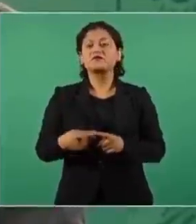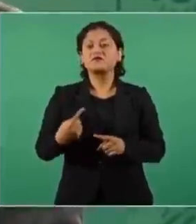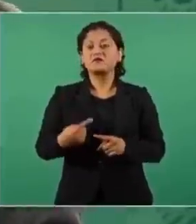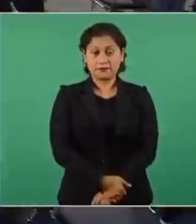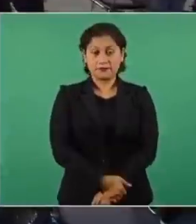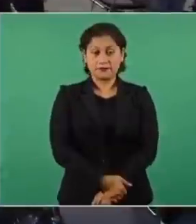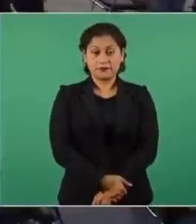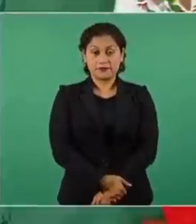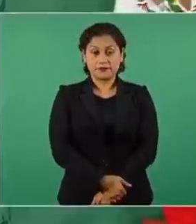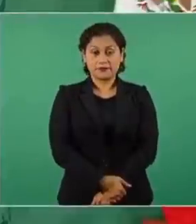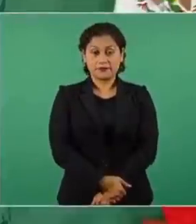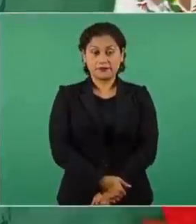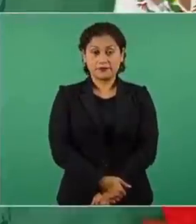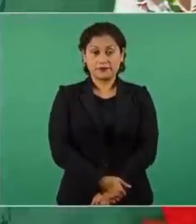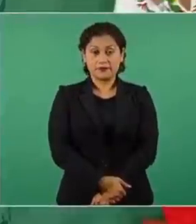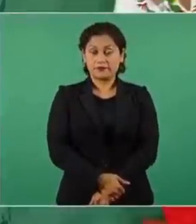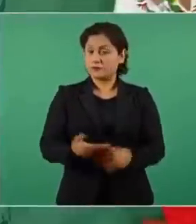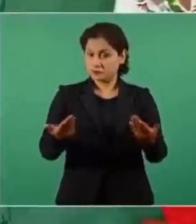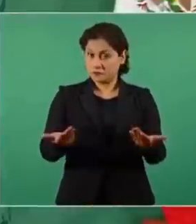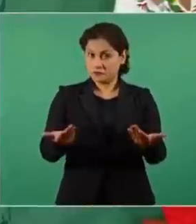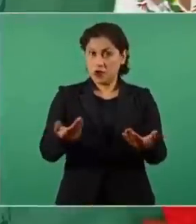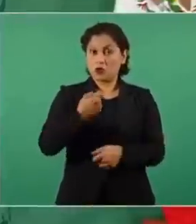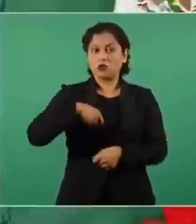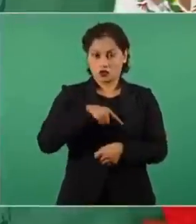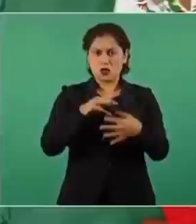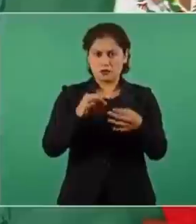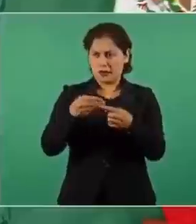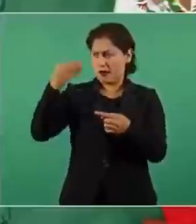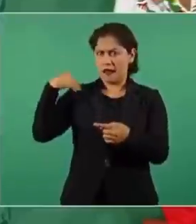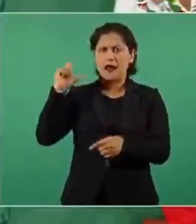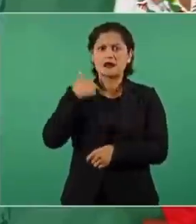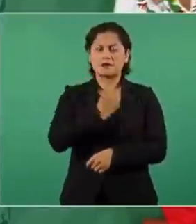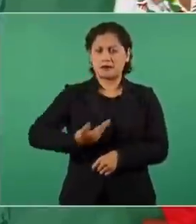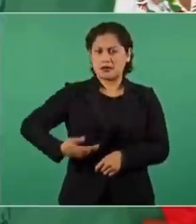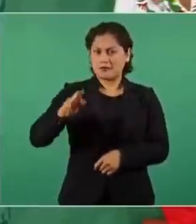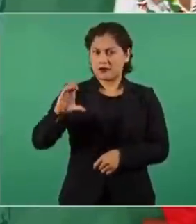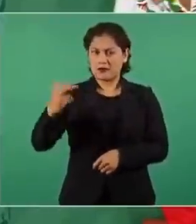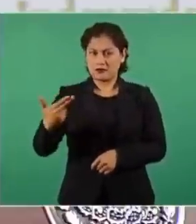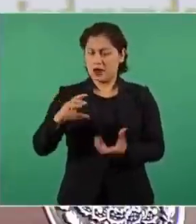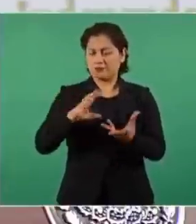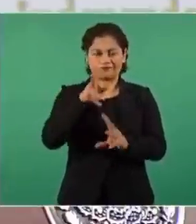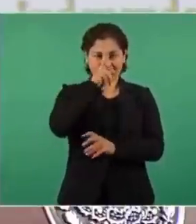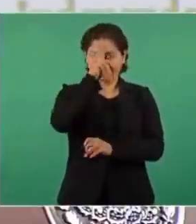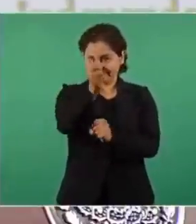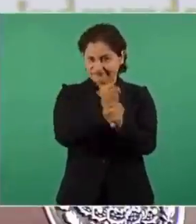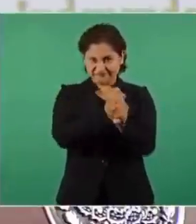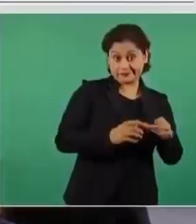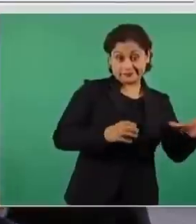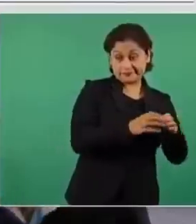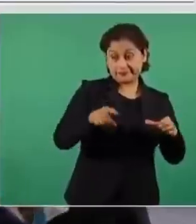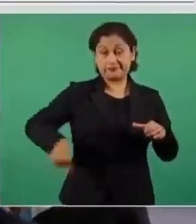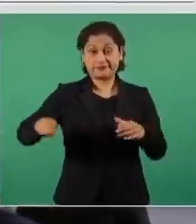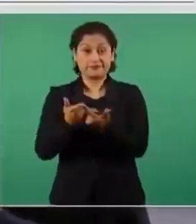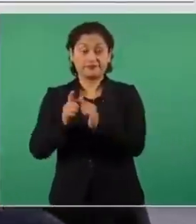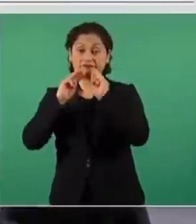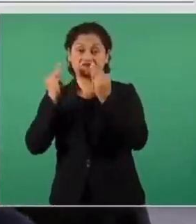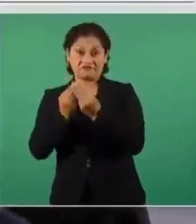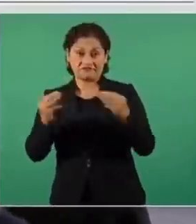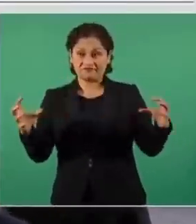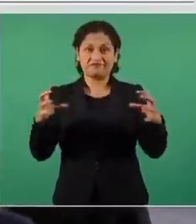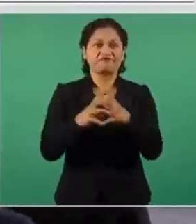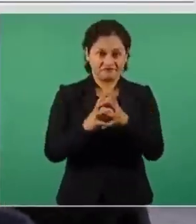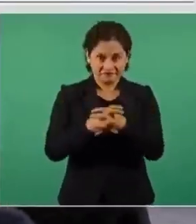masacres, estamos hablando de un sexenio de Calderón, violencia, criminalidad. Cuando declaran la guerra,